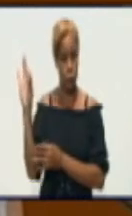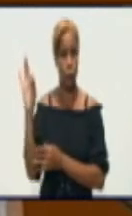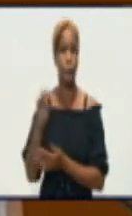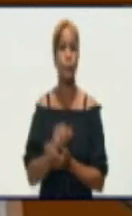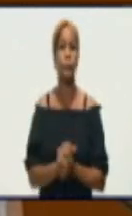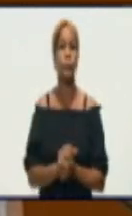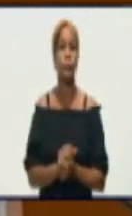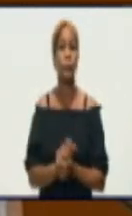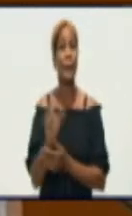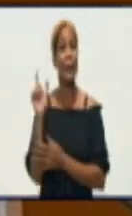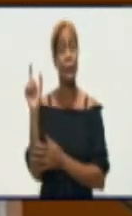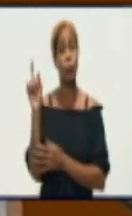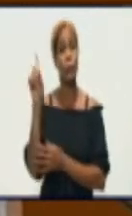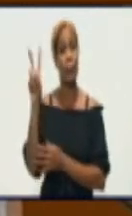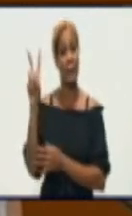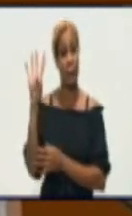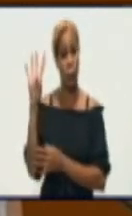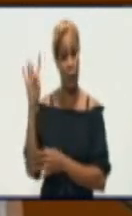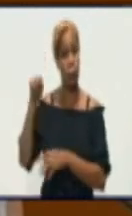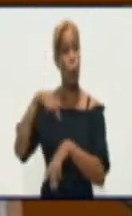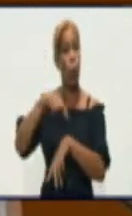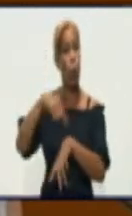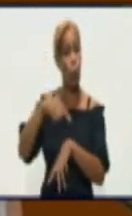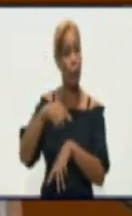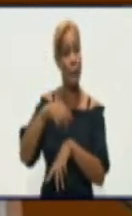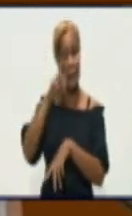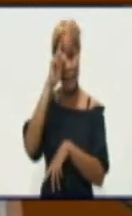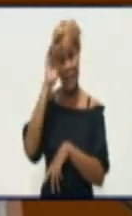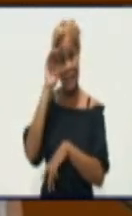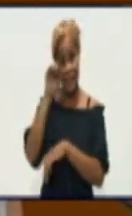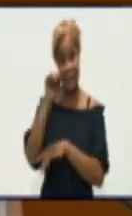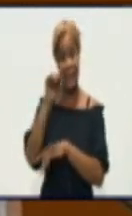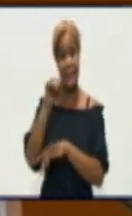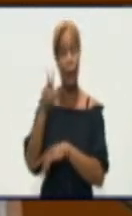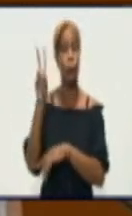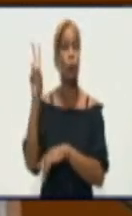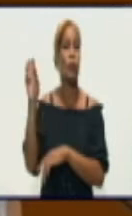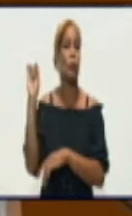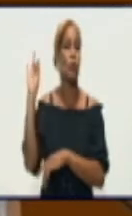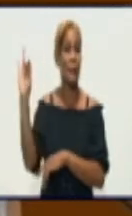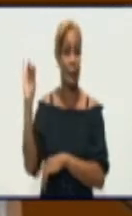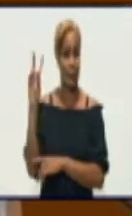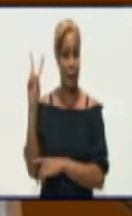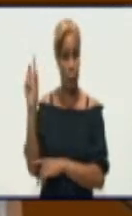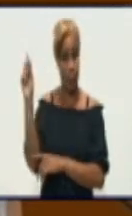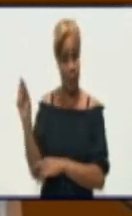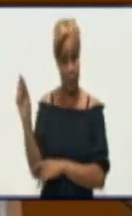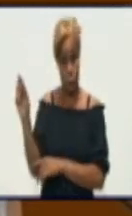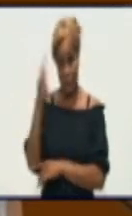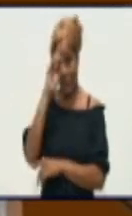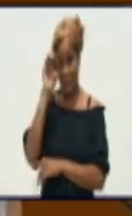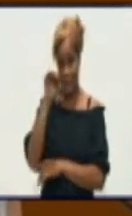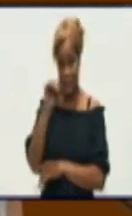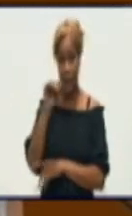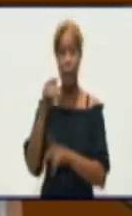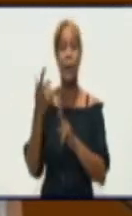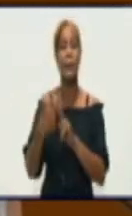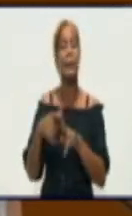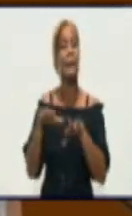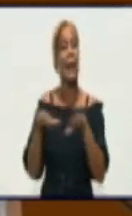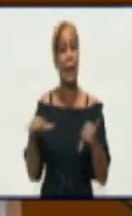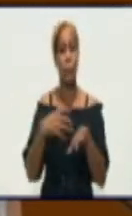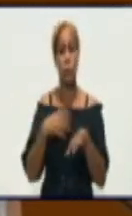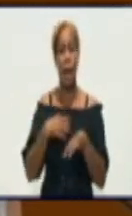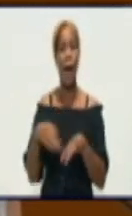En las últimas 24 horas se egresaron 272 pacientes y tenemos ya recuperados